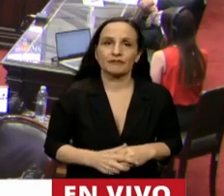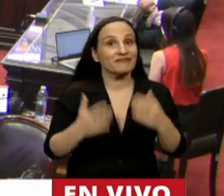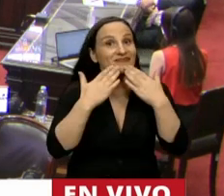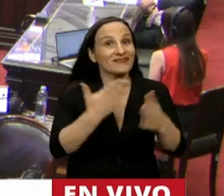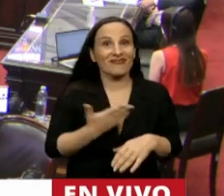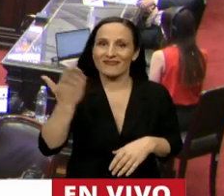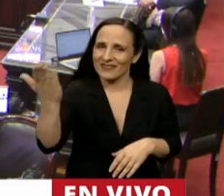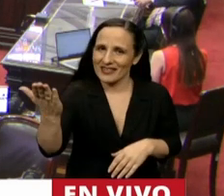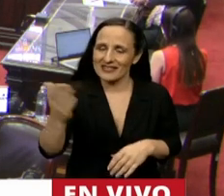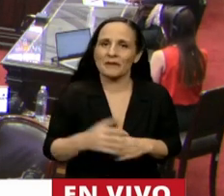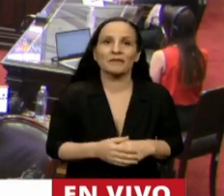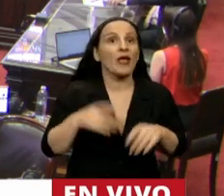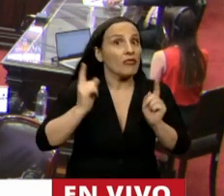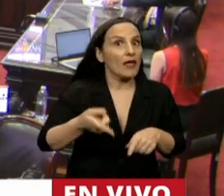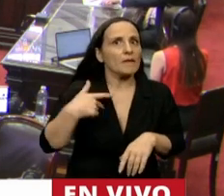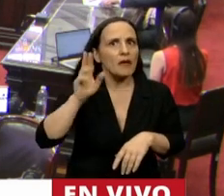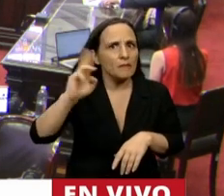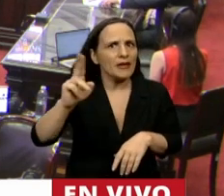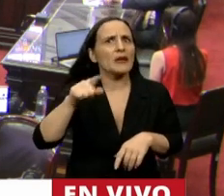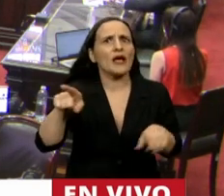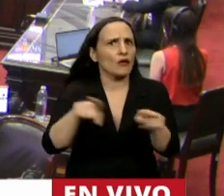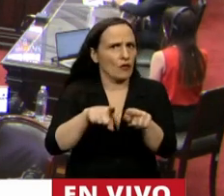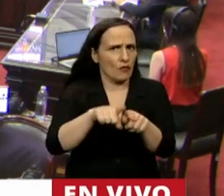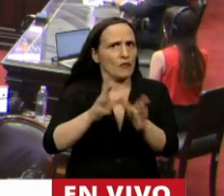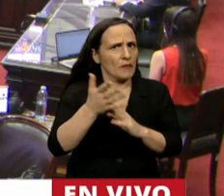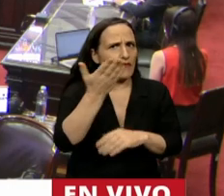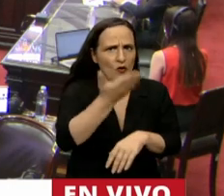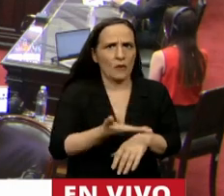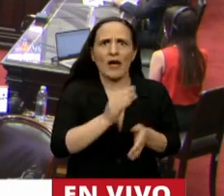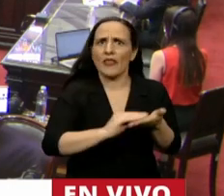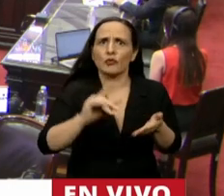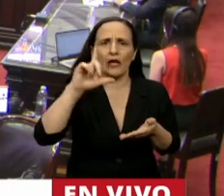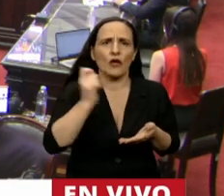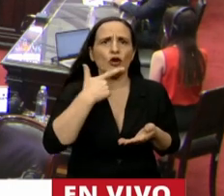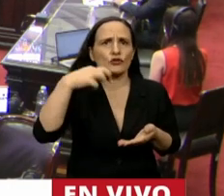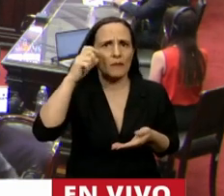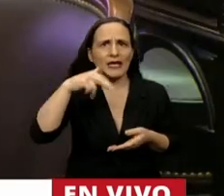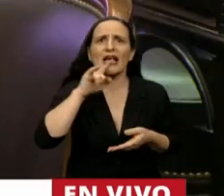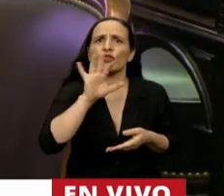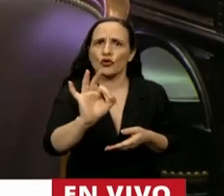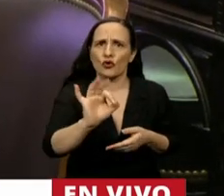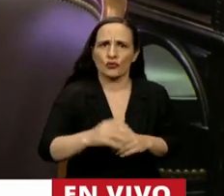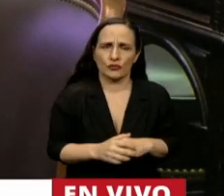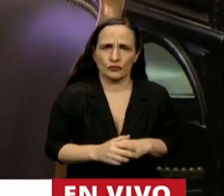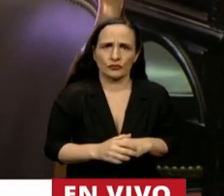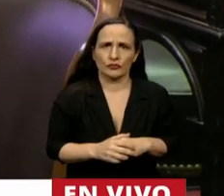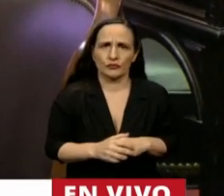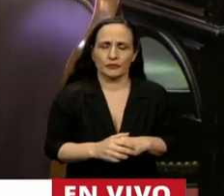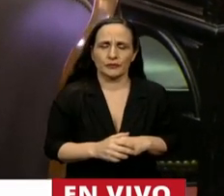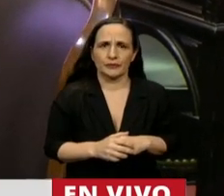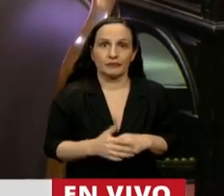Gracias Presidenta, también es para una cuestión de privilegio en el mismo sentido que la de la diputada Los Penatos. Mire,